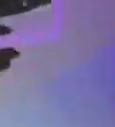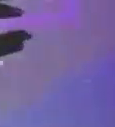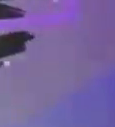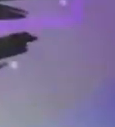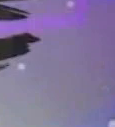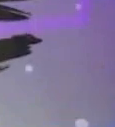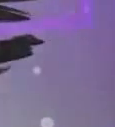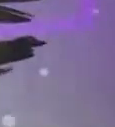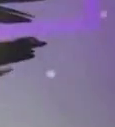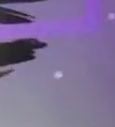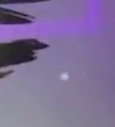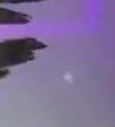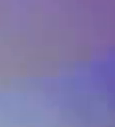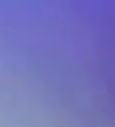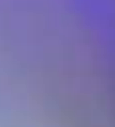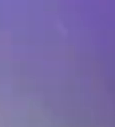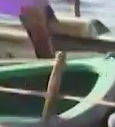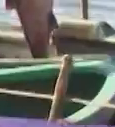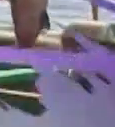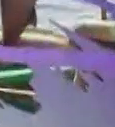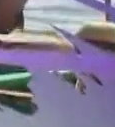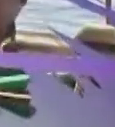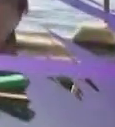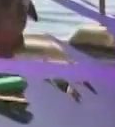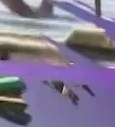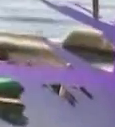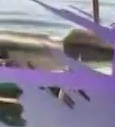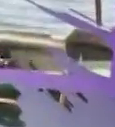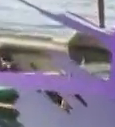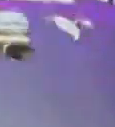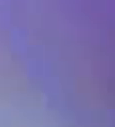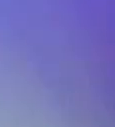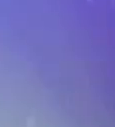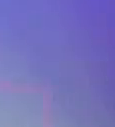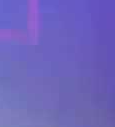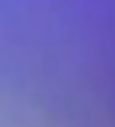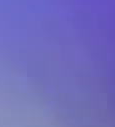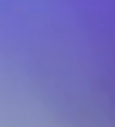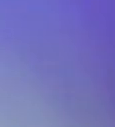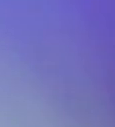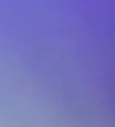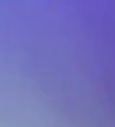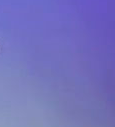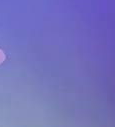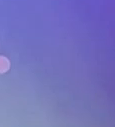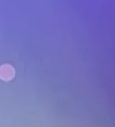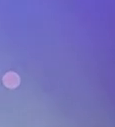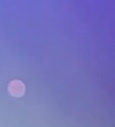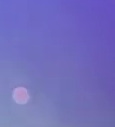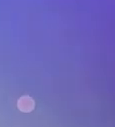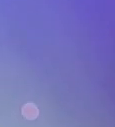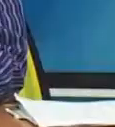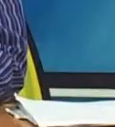¡Suscríbete al canal! La opinión es muy importante.